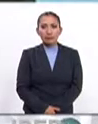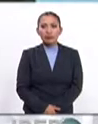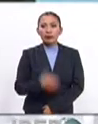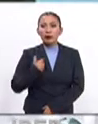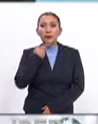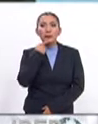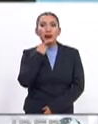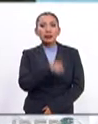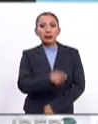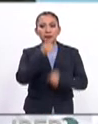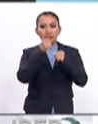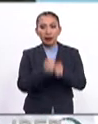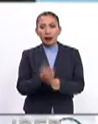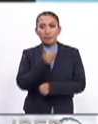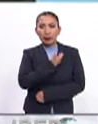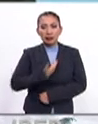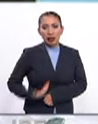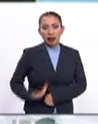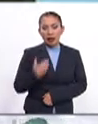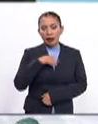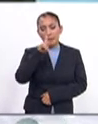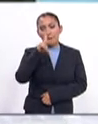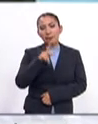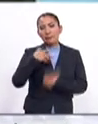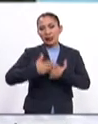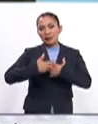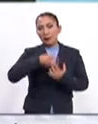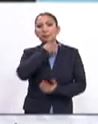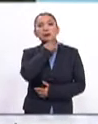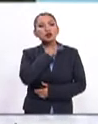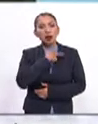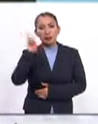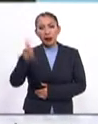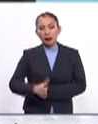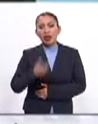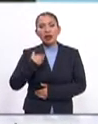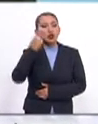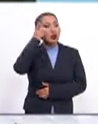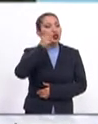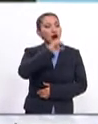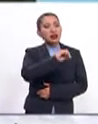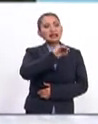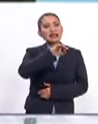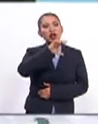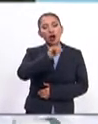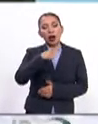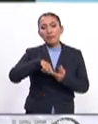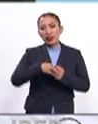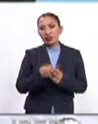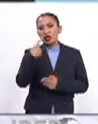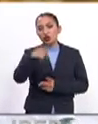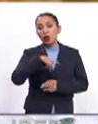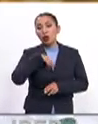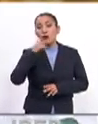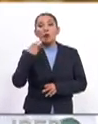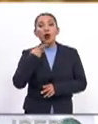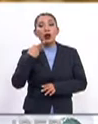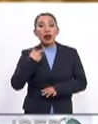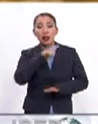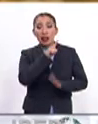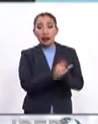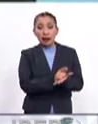instrucciones precisas al presidente de PDVSA, dueño de CITGO, de iniciar las acciones políticas,